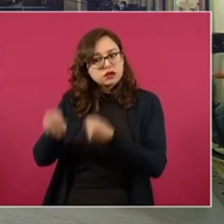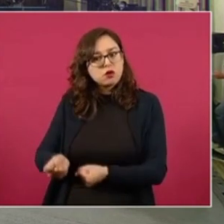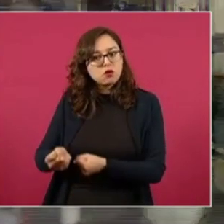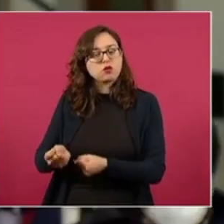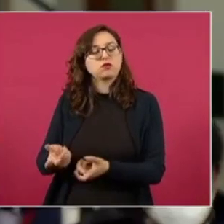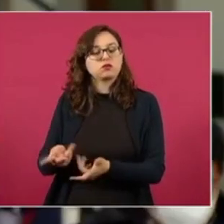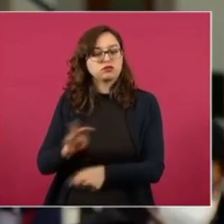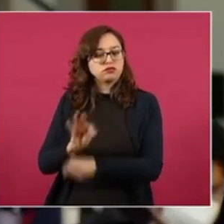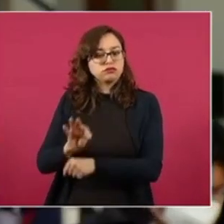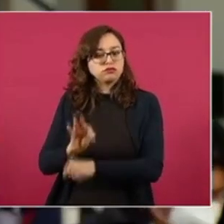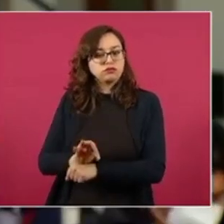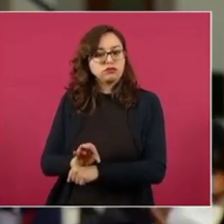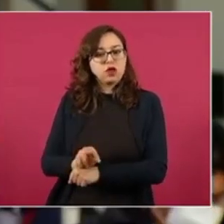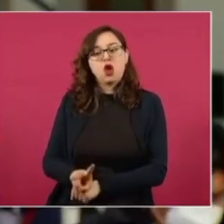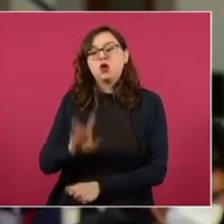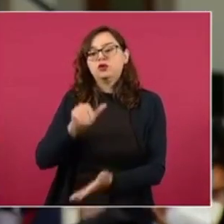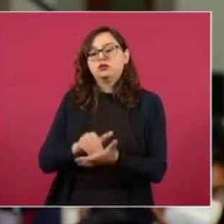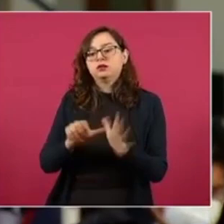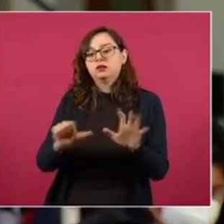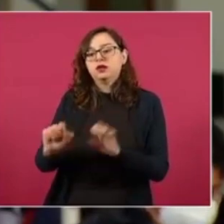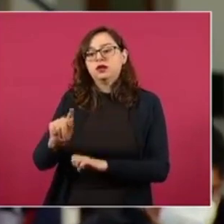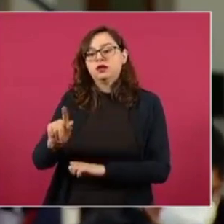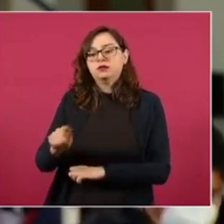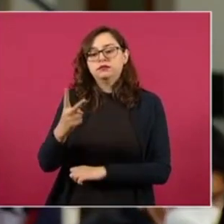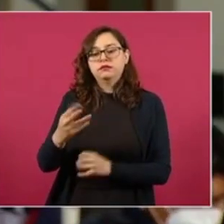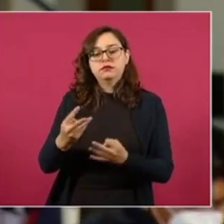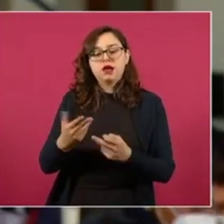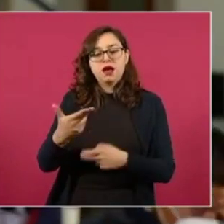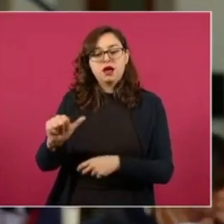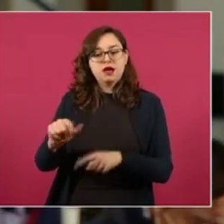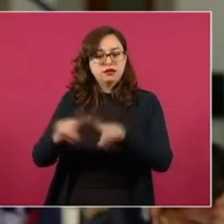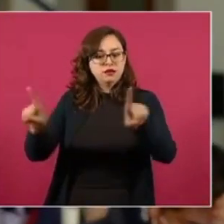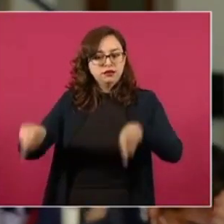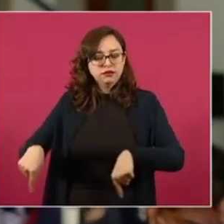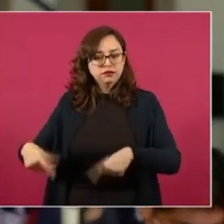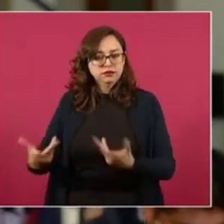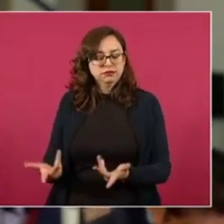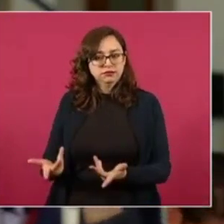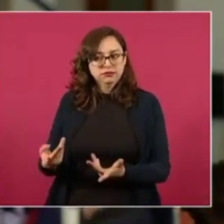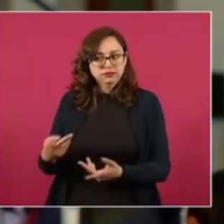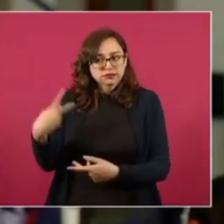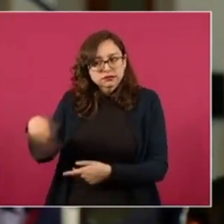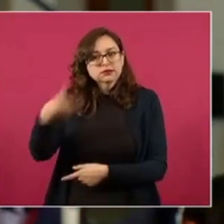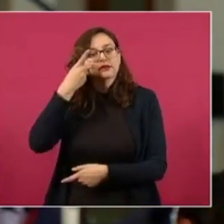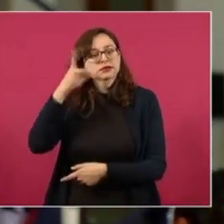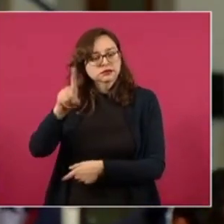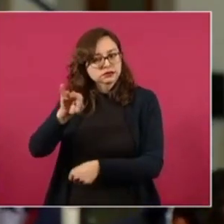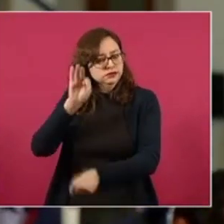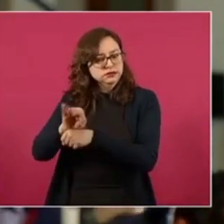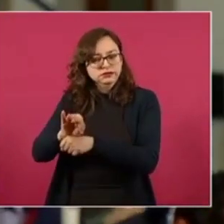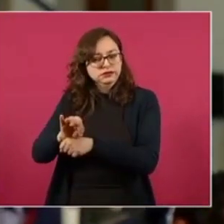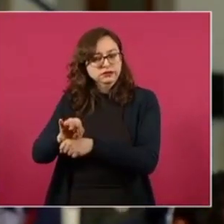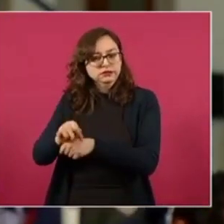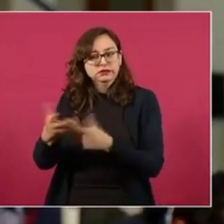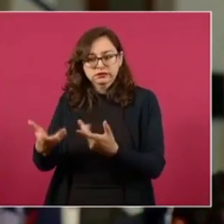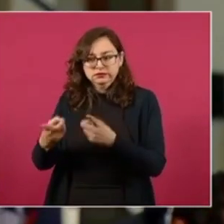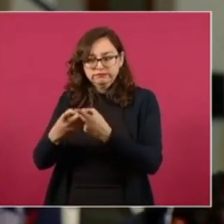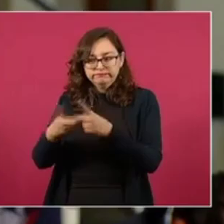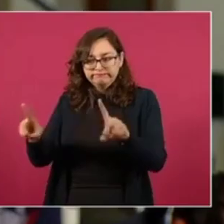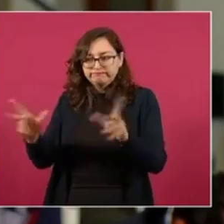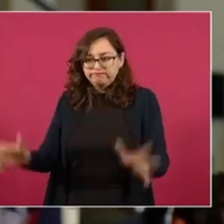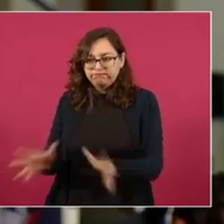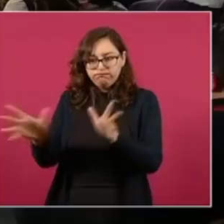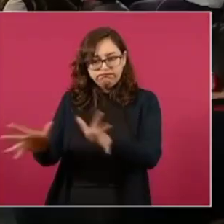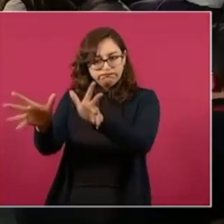terrenos, repito, dos mil 672 hectáreas en Sinaloa, sean quienes puedan usufructuarlos y lograr el desarrollo que